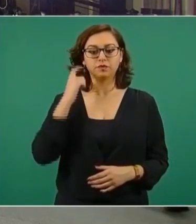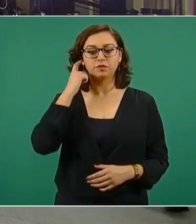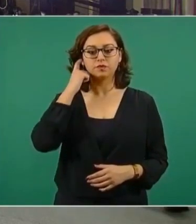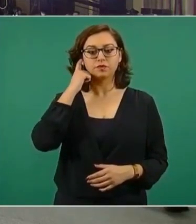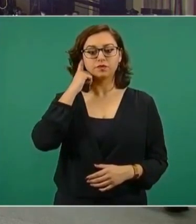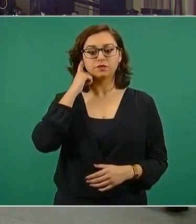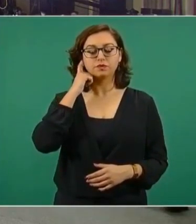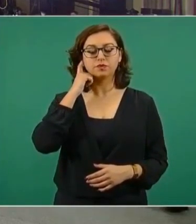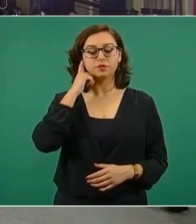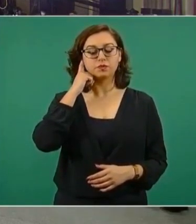Bueno, es...